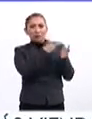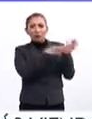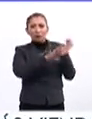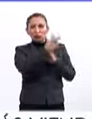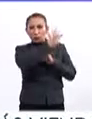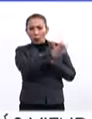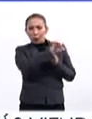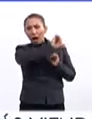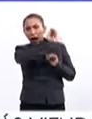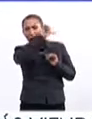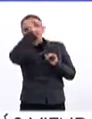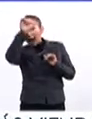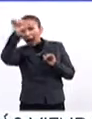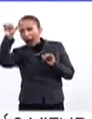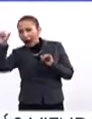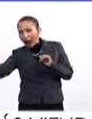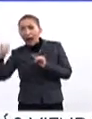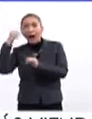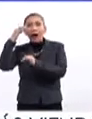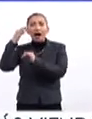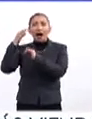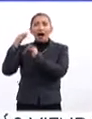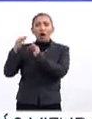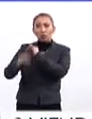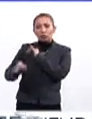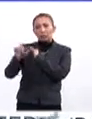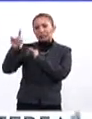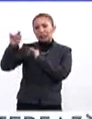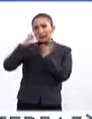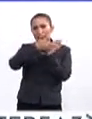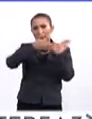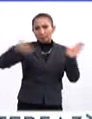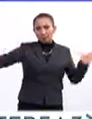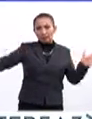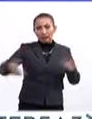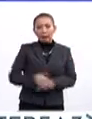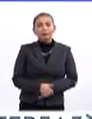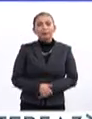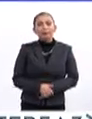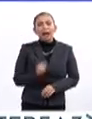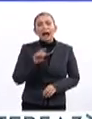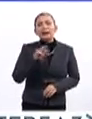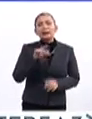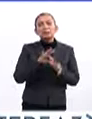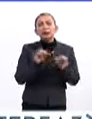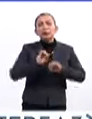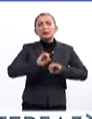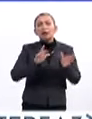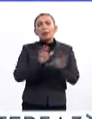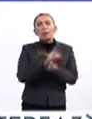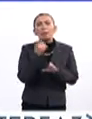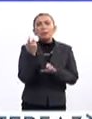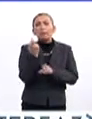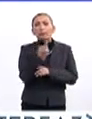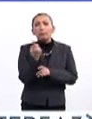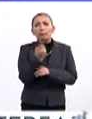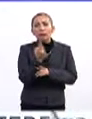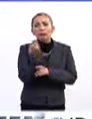50s y va a terminar por la década de los 70s. Claro. Ariadna, explíquenos un poco más por qué